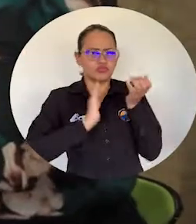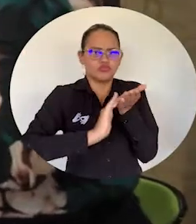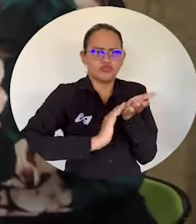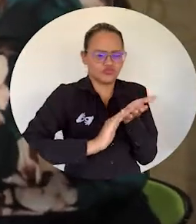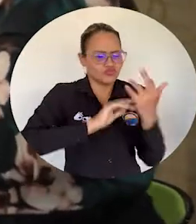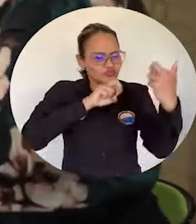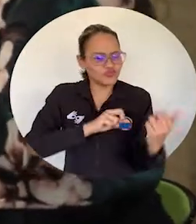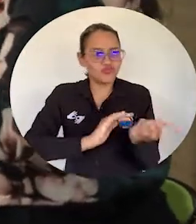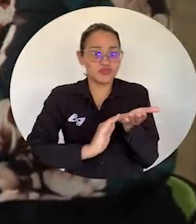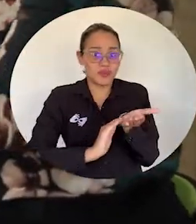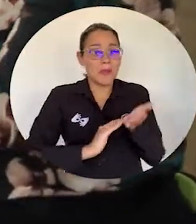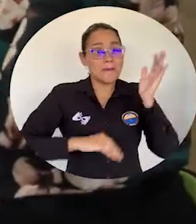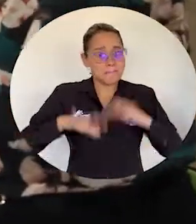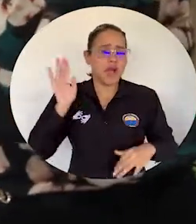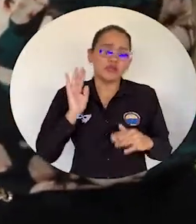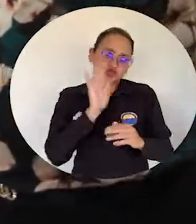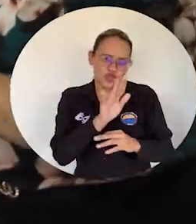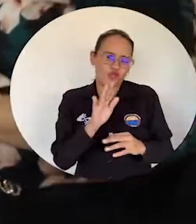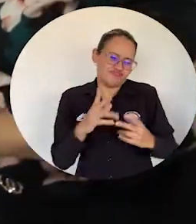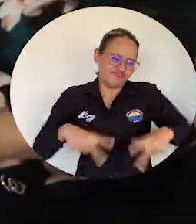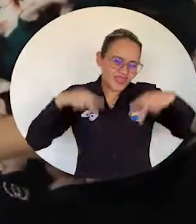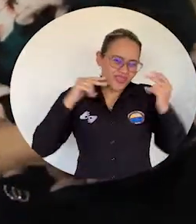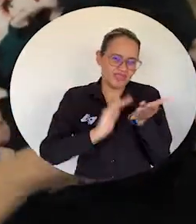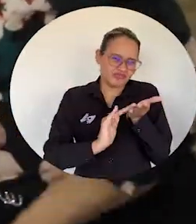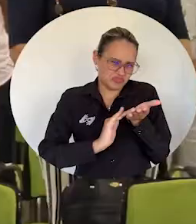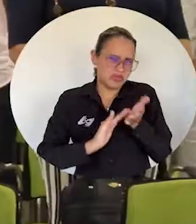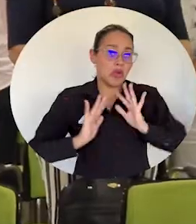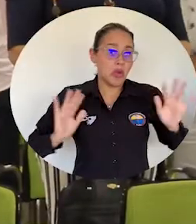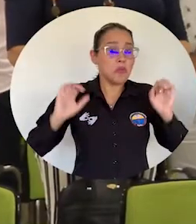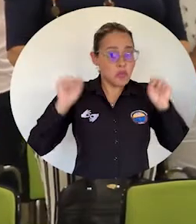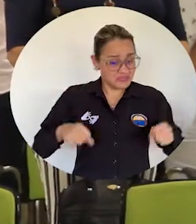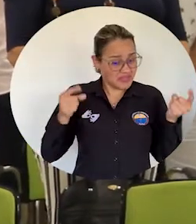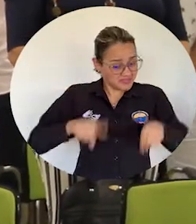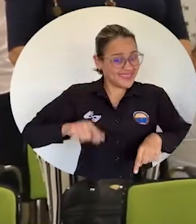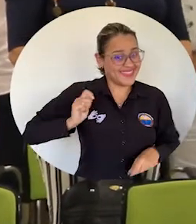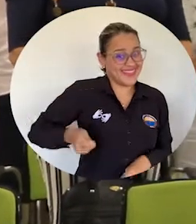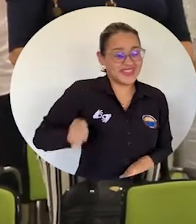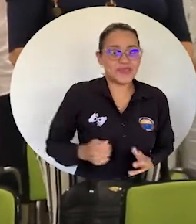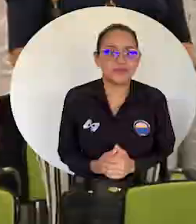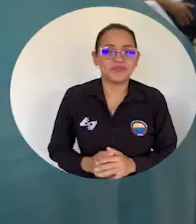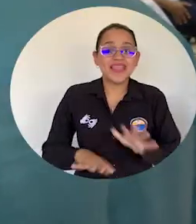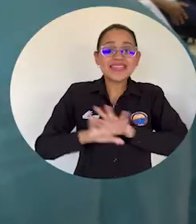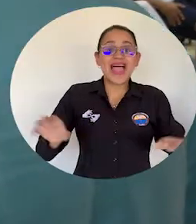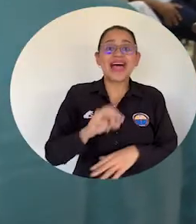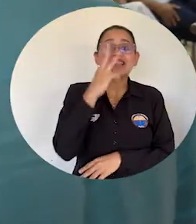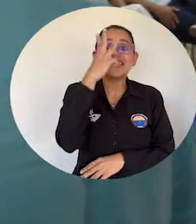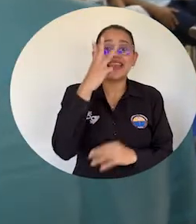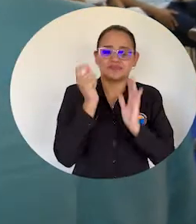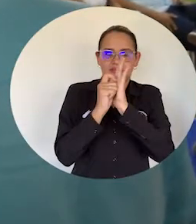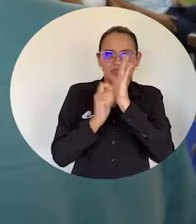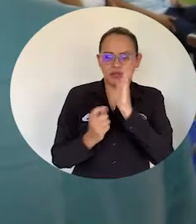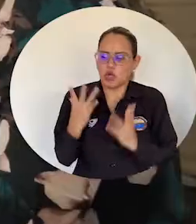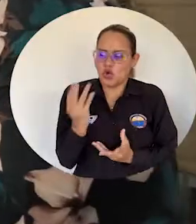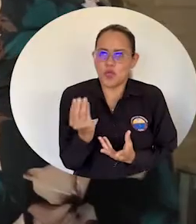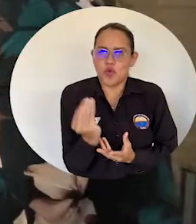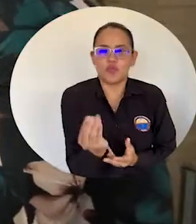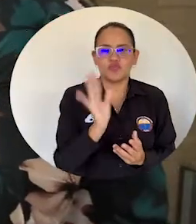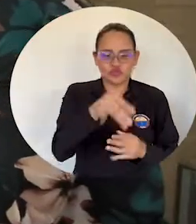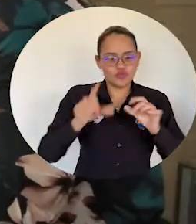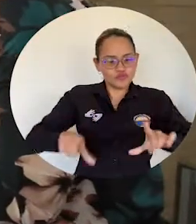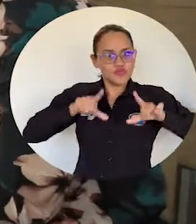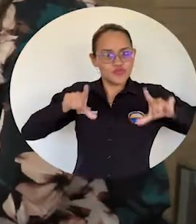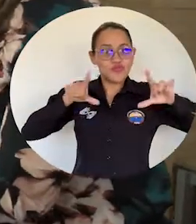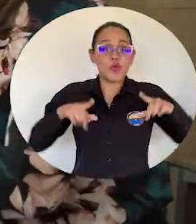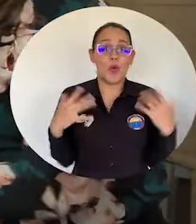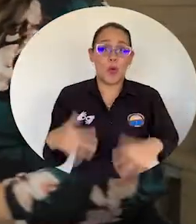aspecto de la vida, pero sobre todo en el Derecho. Hasta la fecha se han graduado tres cohortes y 203 estudiantes del Diplomado en Conciliación como una